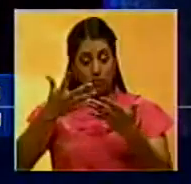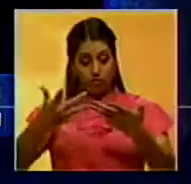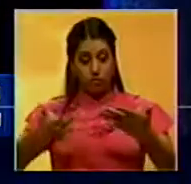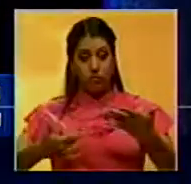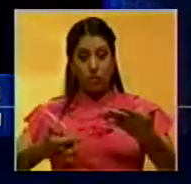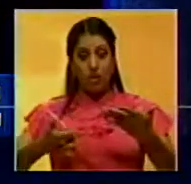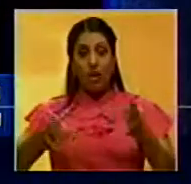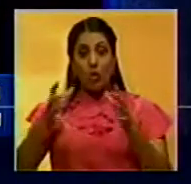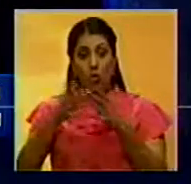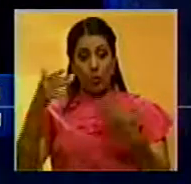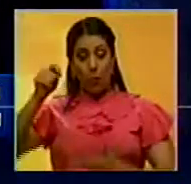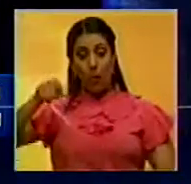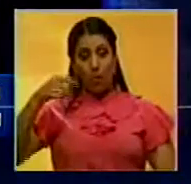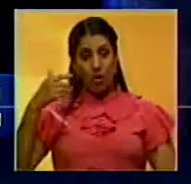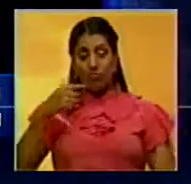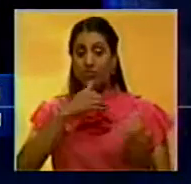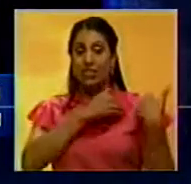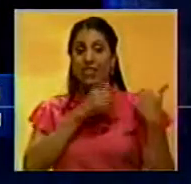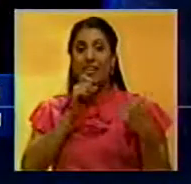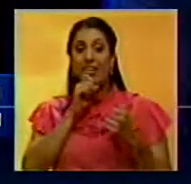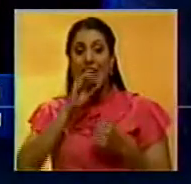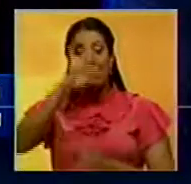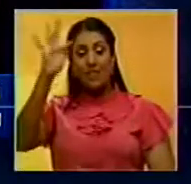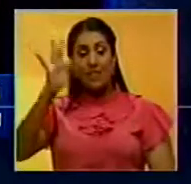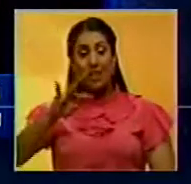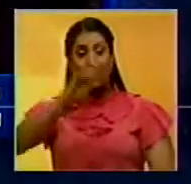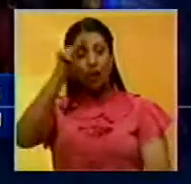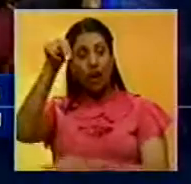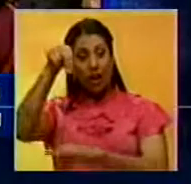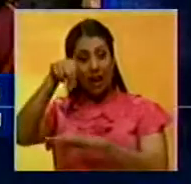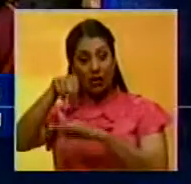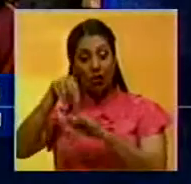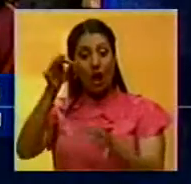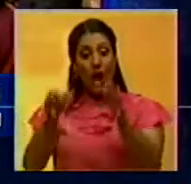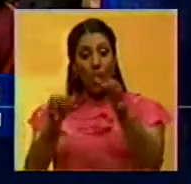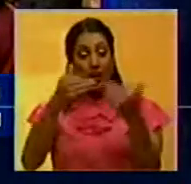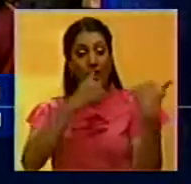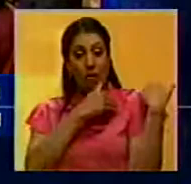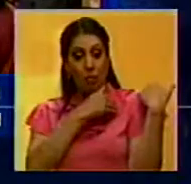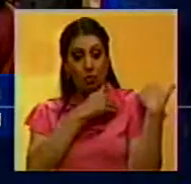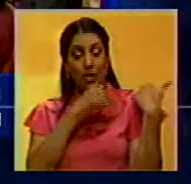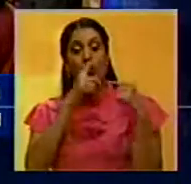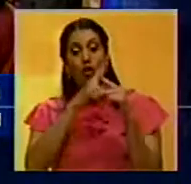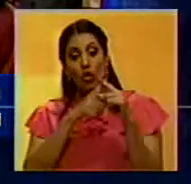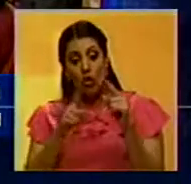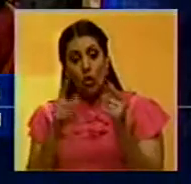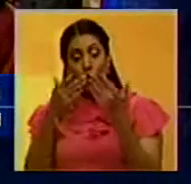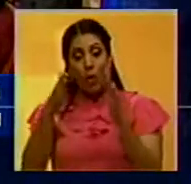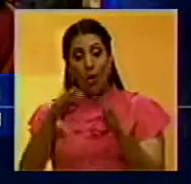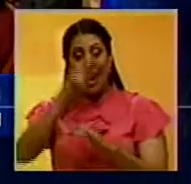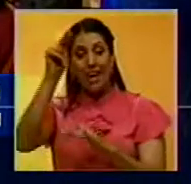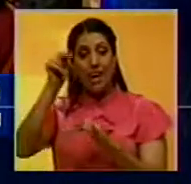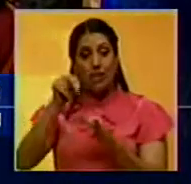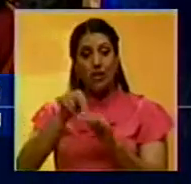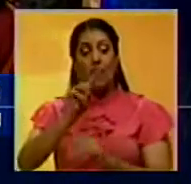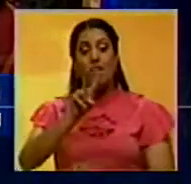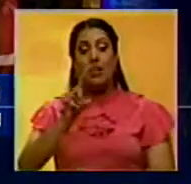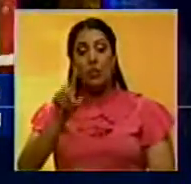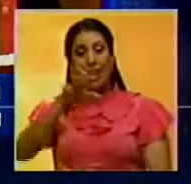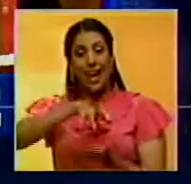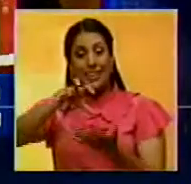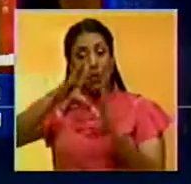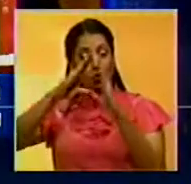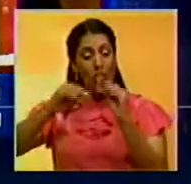comunicado, el gremio de juristas, representados por la Federación Nacional de Abogados y Preabogado y los colegios nacionales de 21 estados